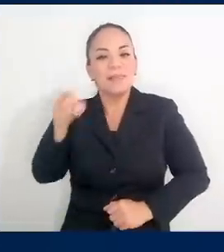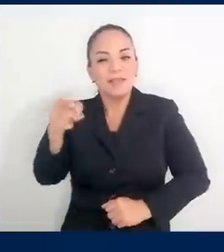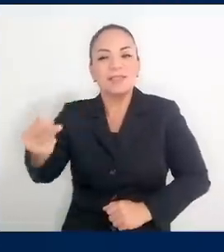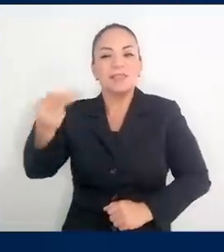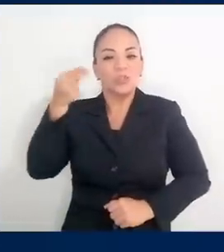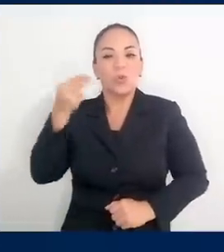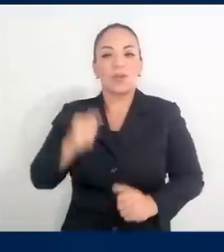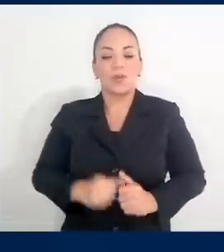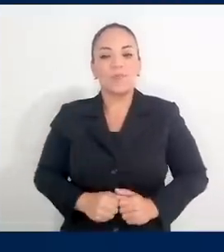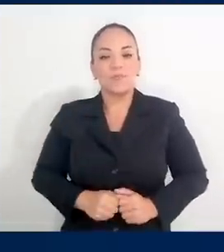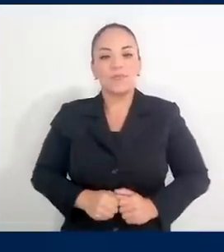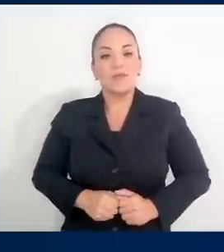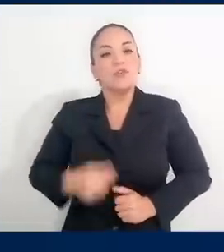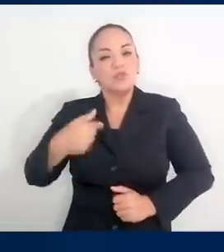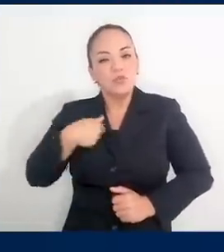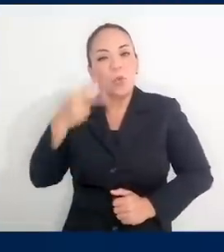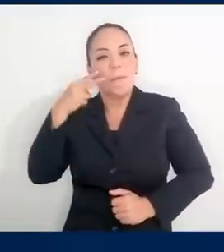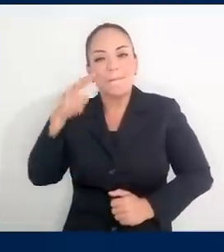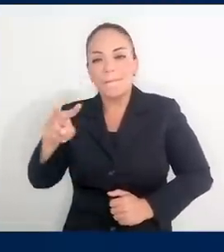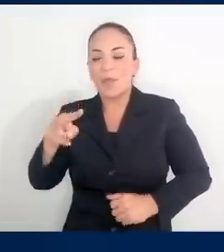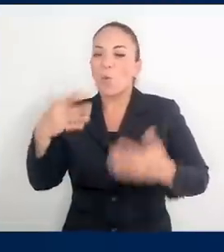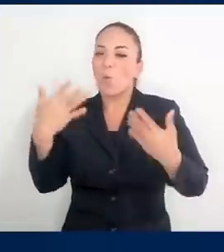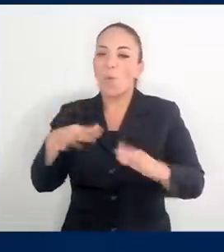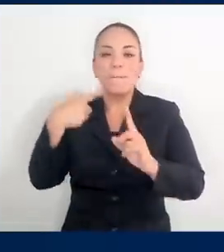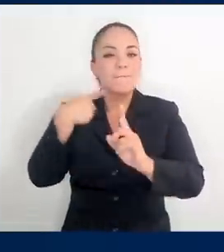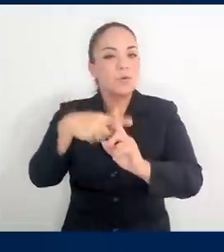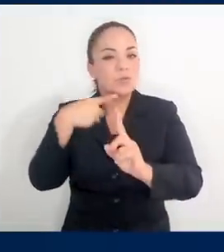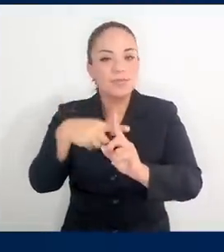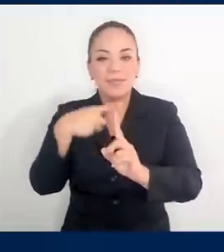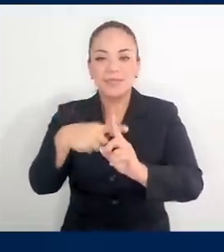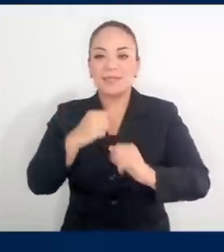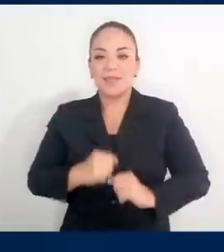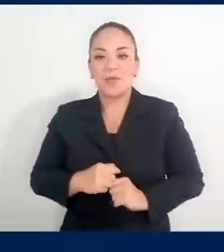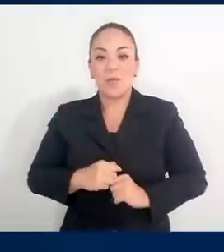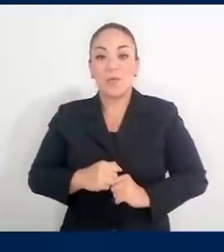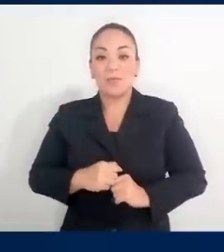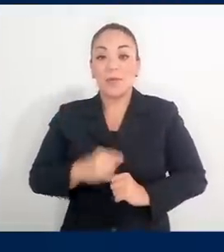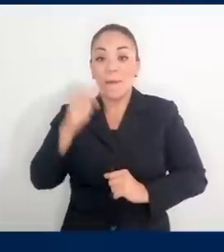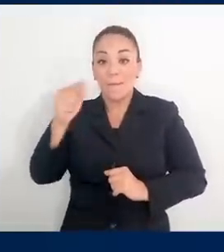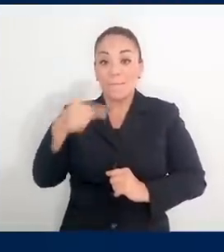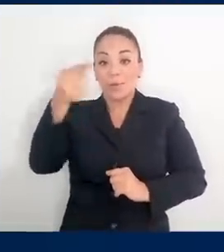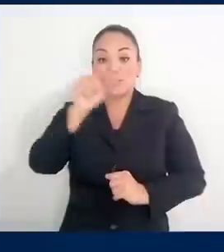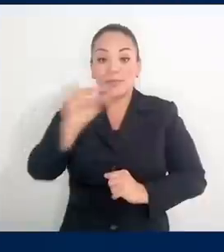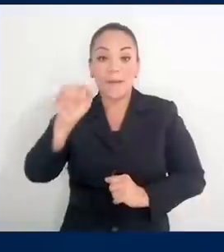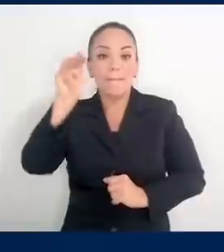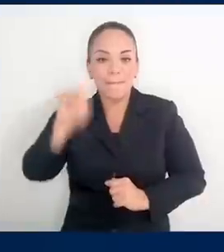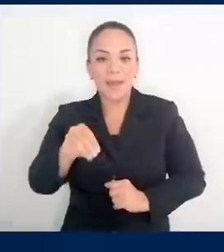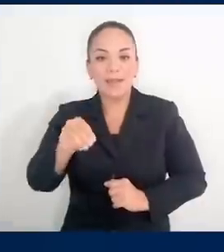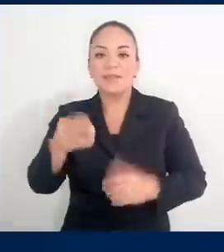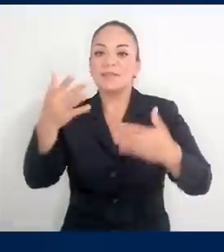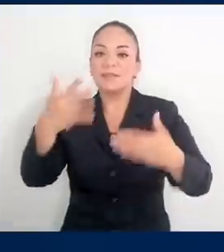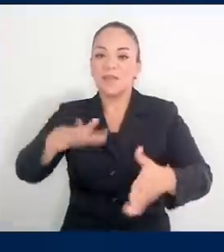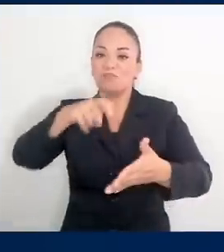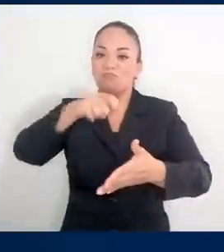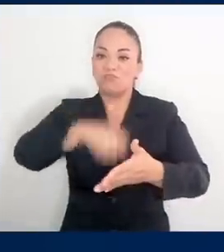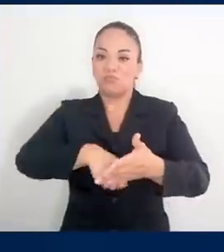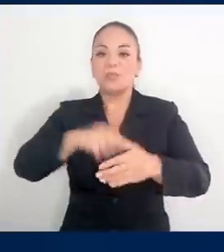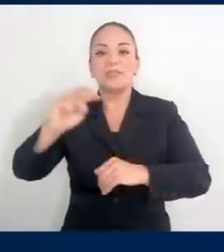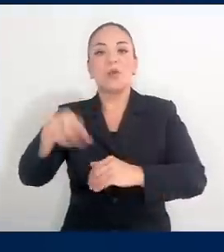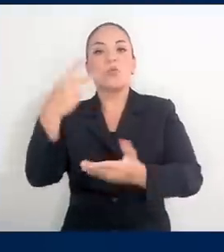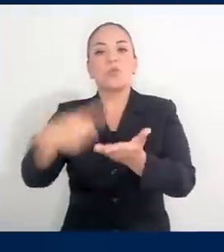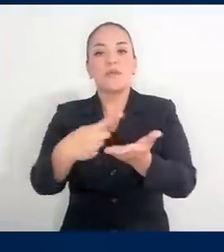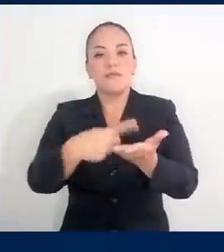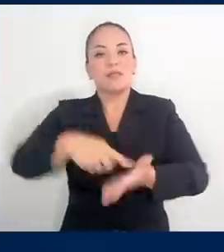hito histórico que me hace ver con tremendo optimismo que el próximo martes se ratifique en